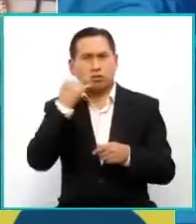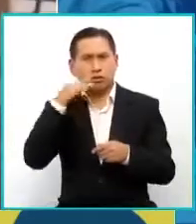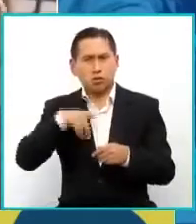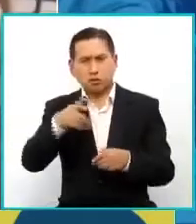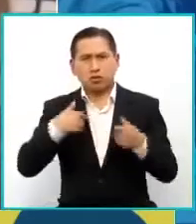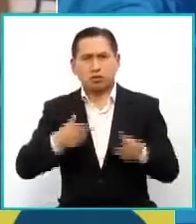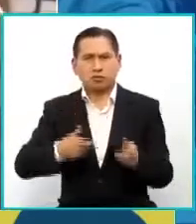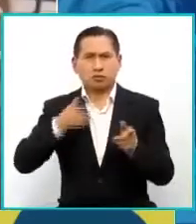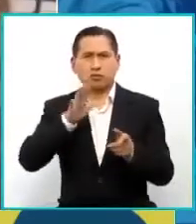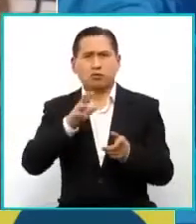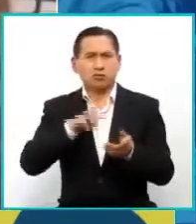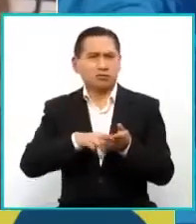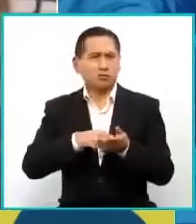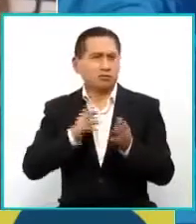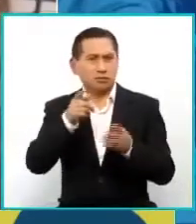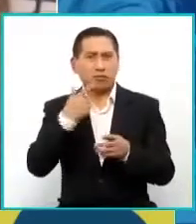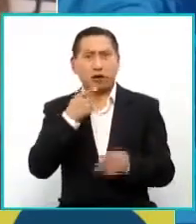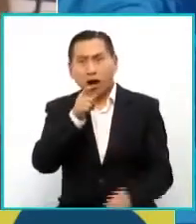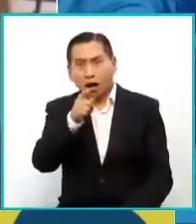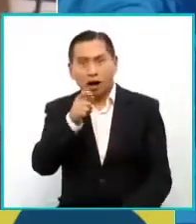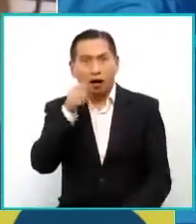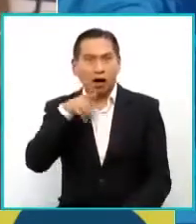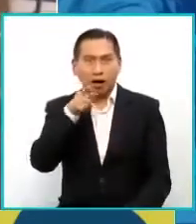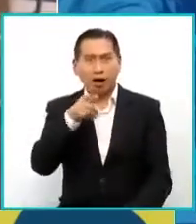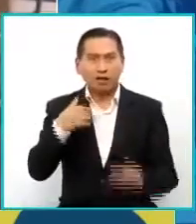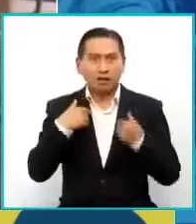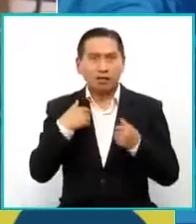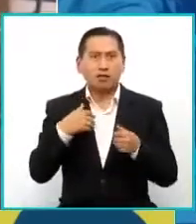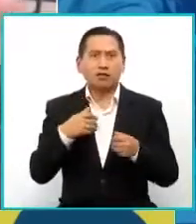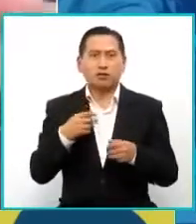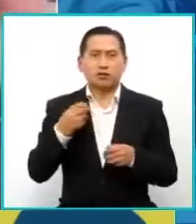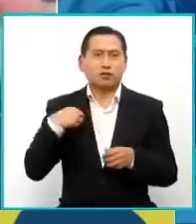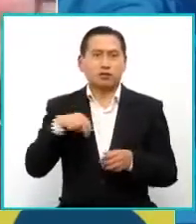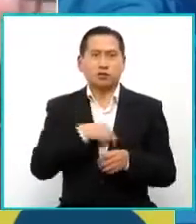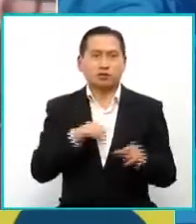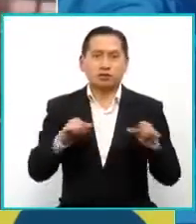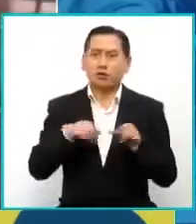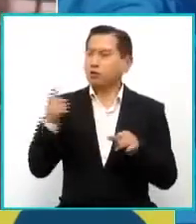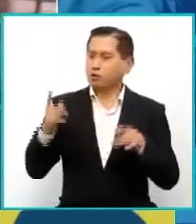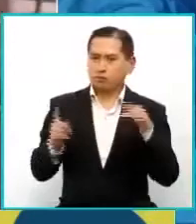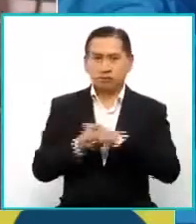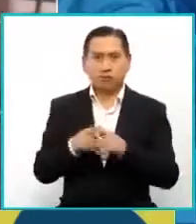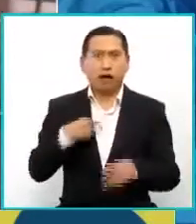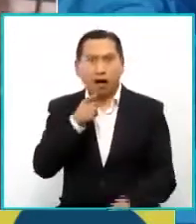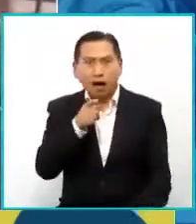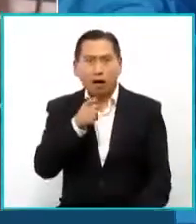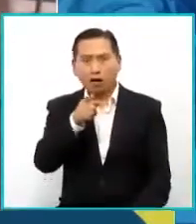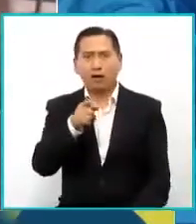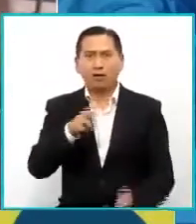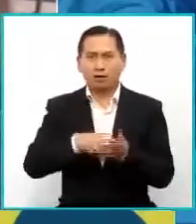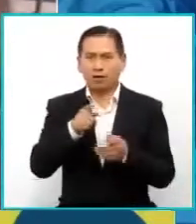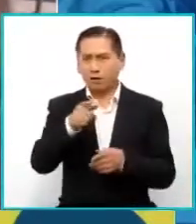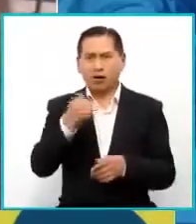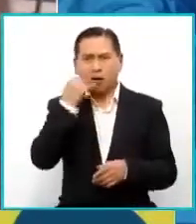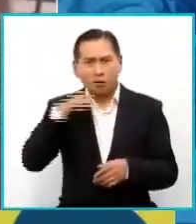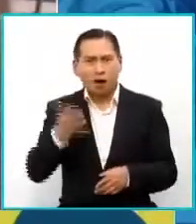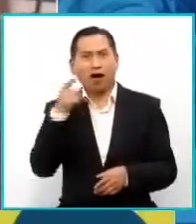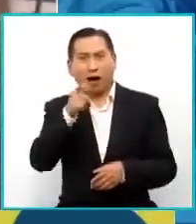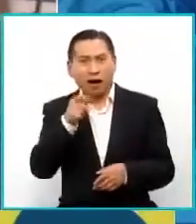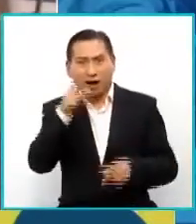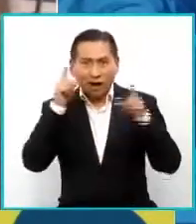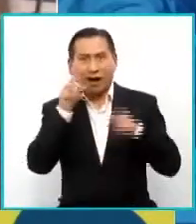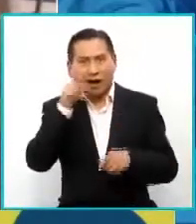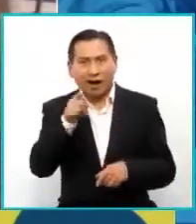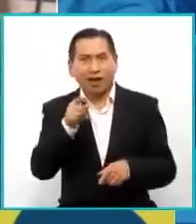con la pistola. Y uno dice, ¡ay, mira, ahí está! Lo mismo que nos pasa con algo quema, que vemos alobando ahí enano. Y dices, ¡ah, está